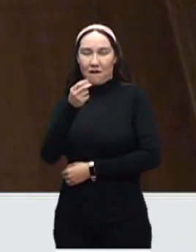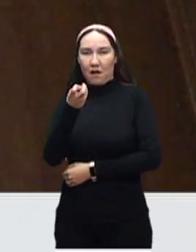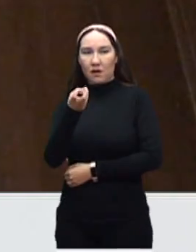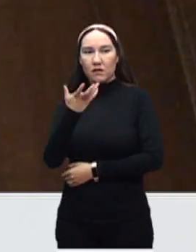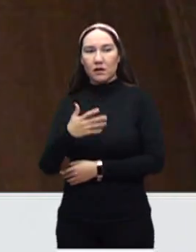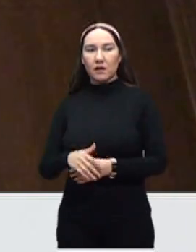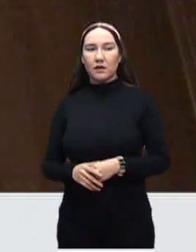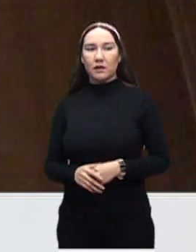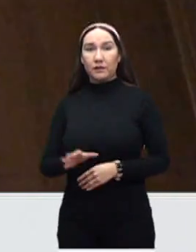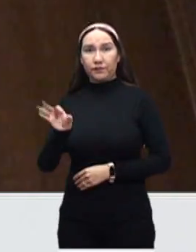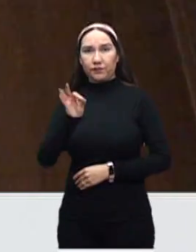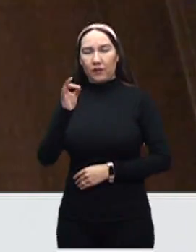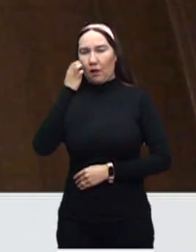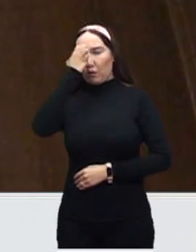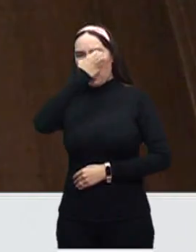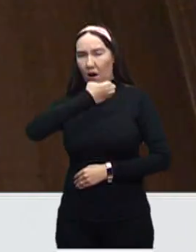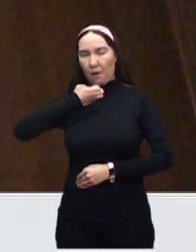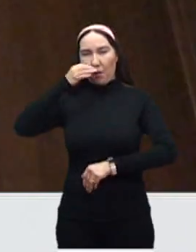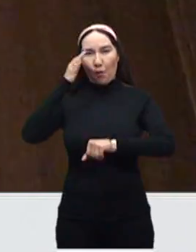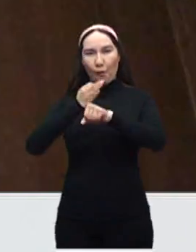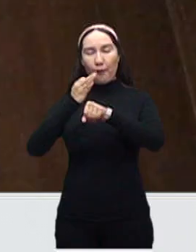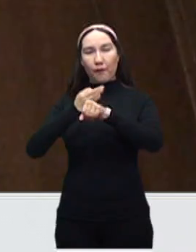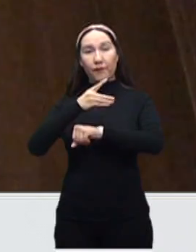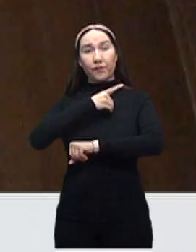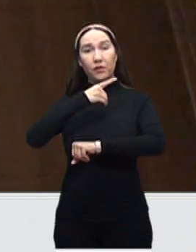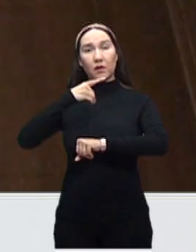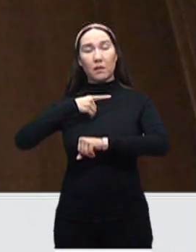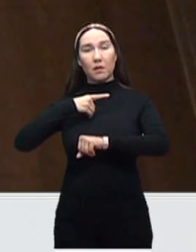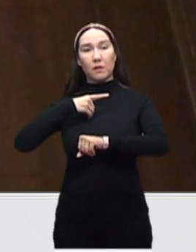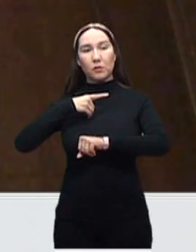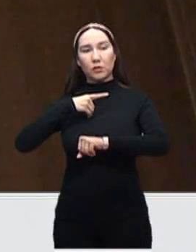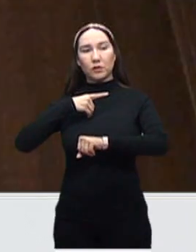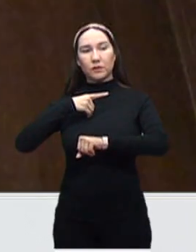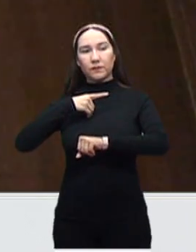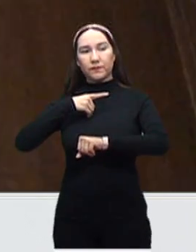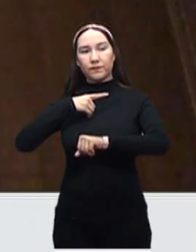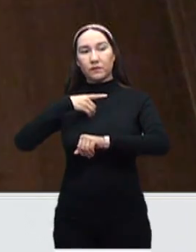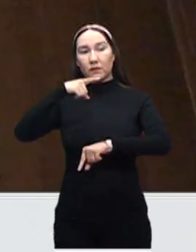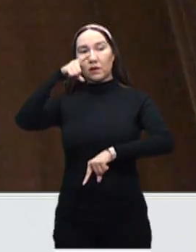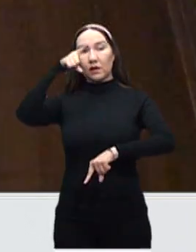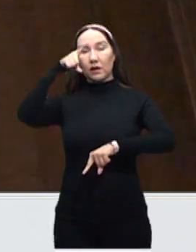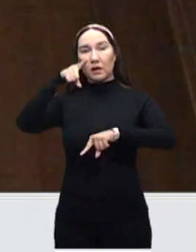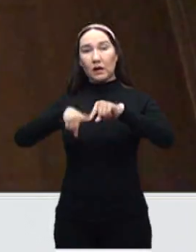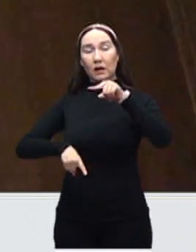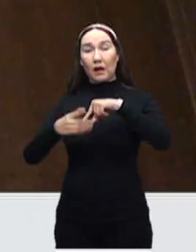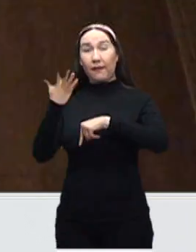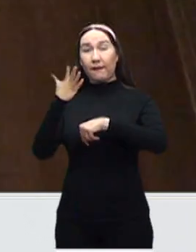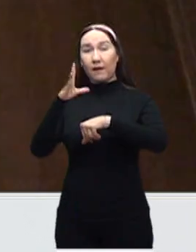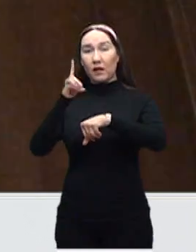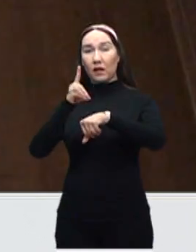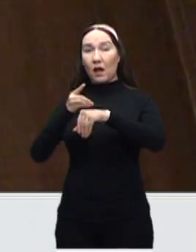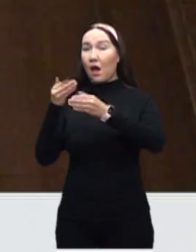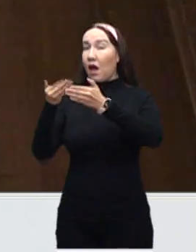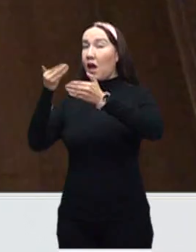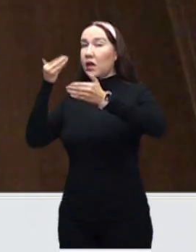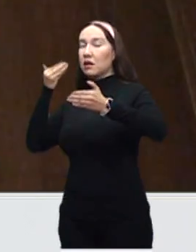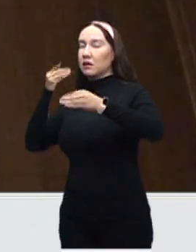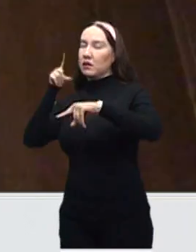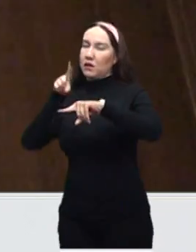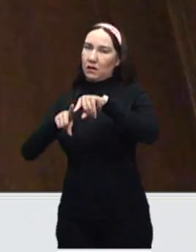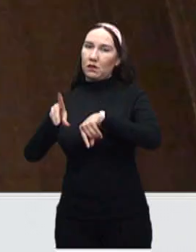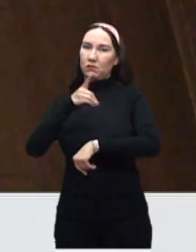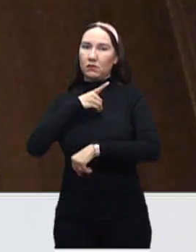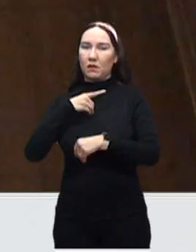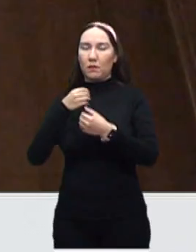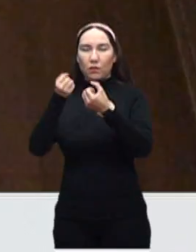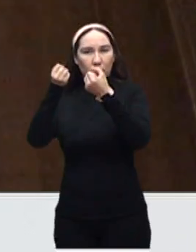quisiéramos hacer el análisis hoy día tendríamos que descontar por lo menos 10 días para tener la certeza que la evolución